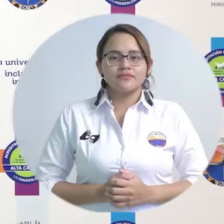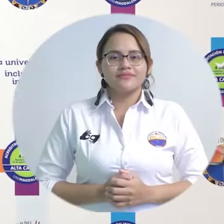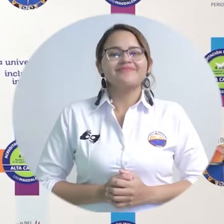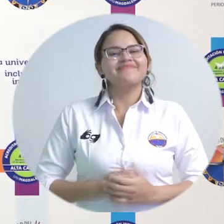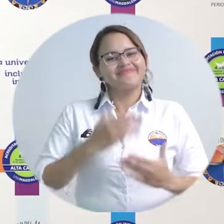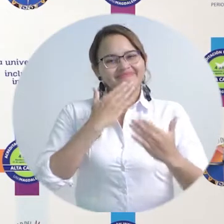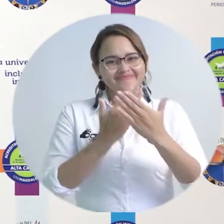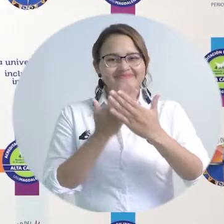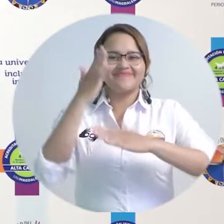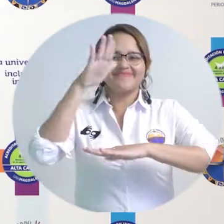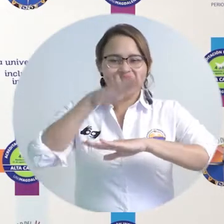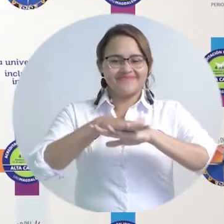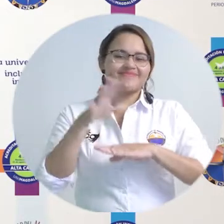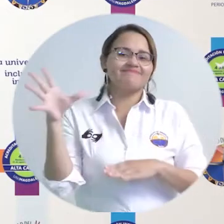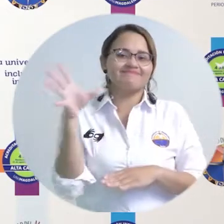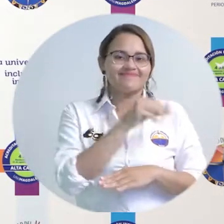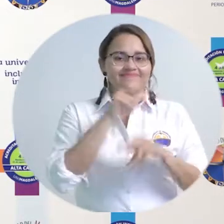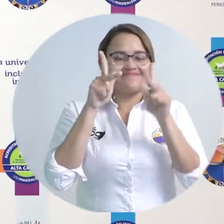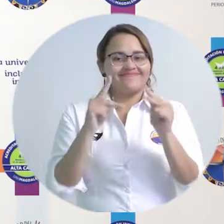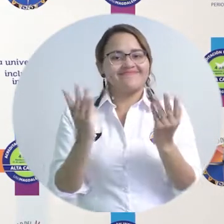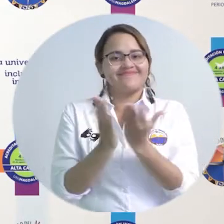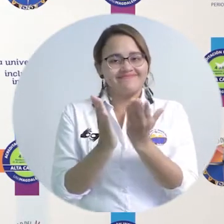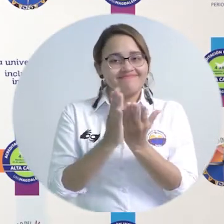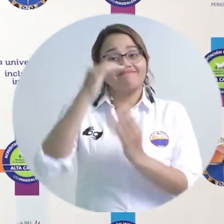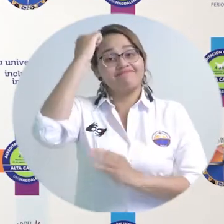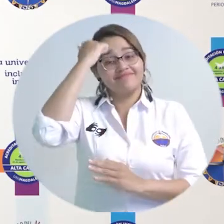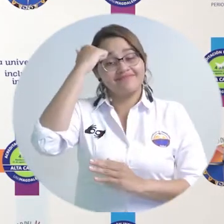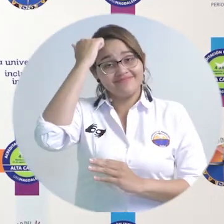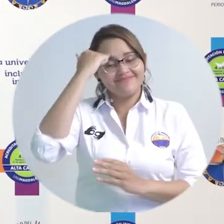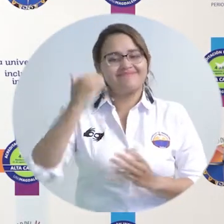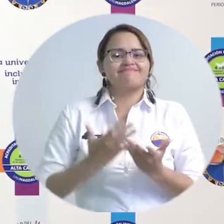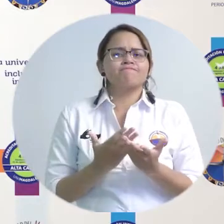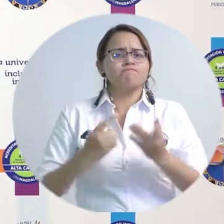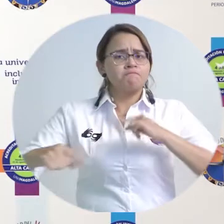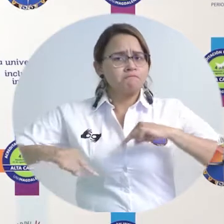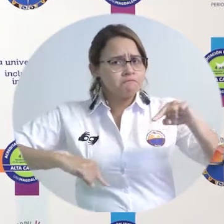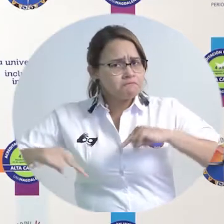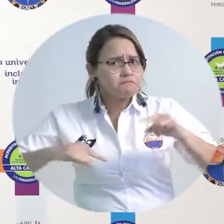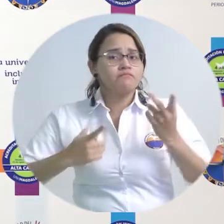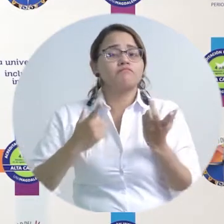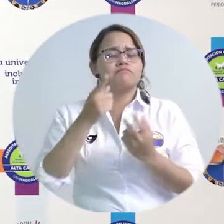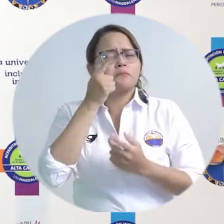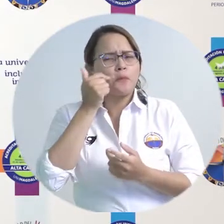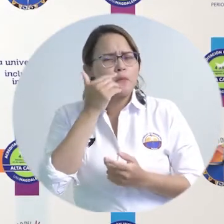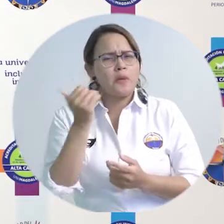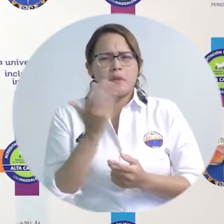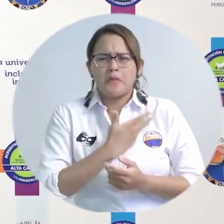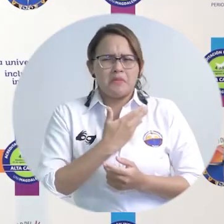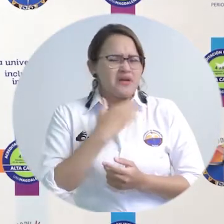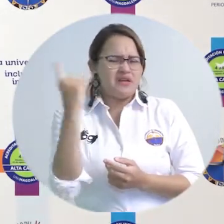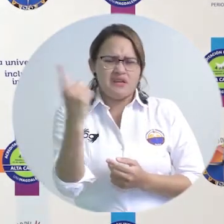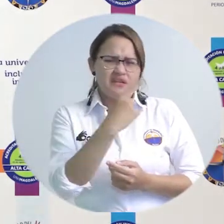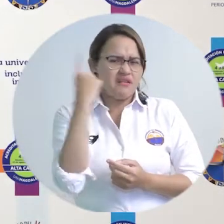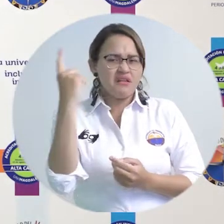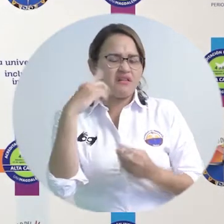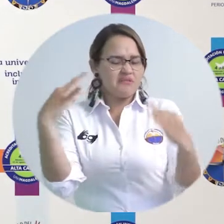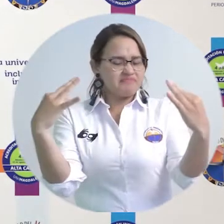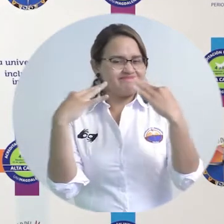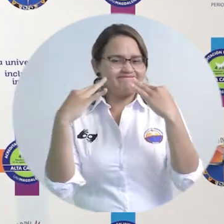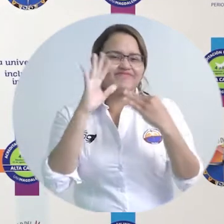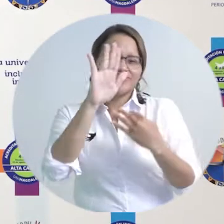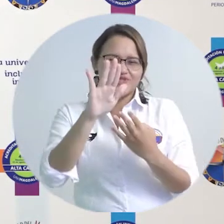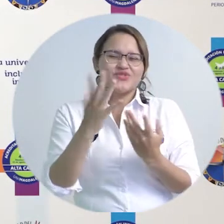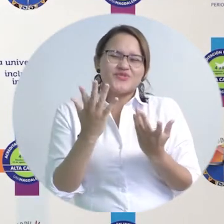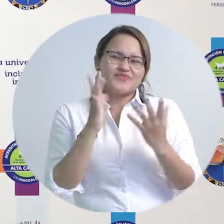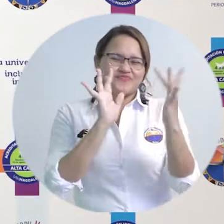Muy buenas tardes para todos nuestros estudiantes, profesores, directivos, padres de familia que nos siguen a través de las redes sociales de